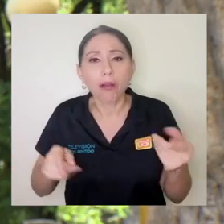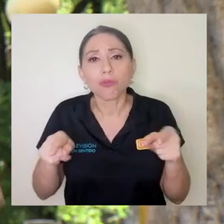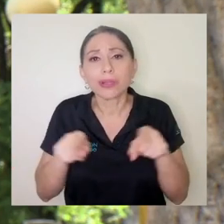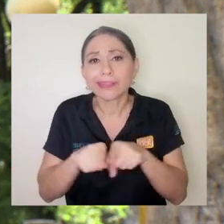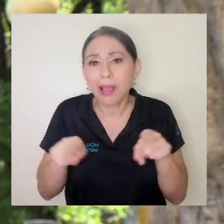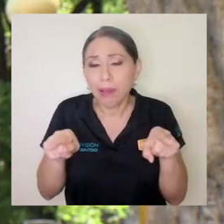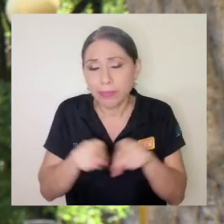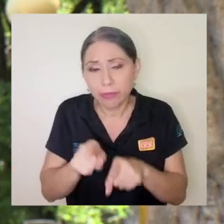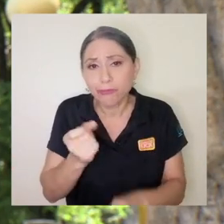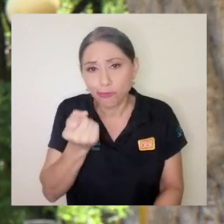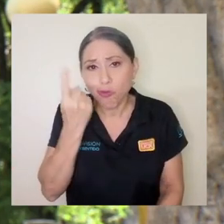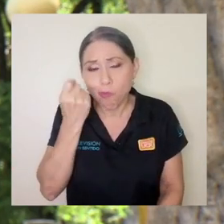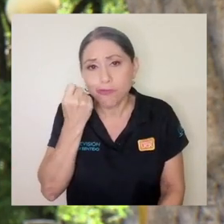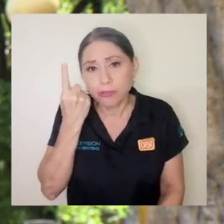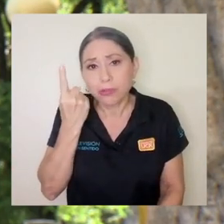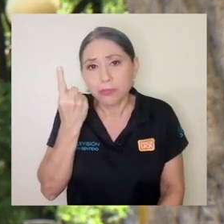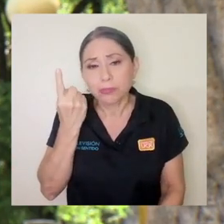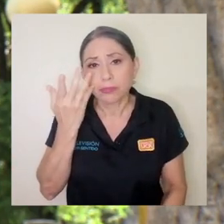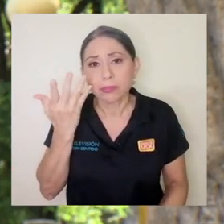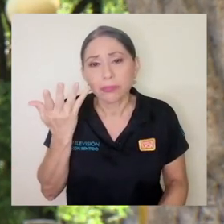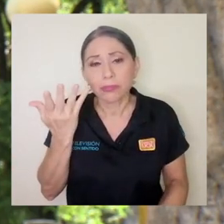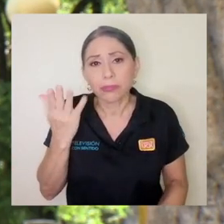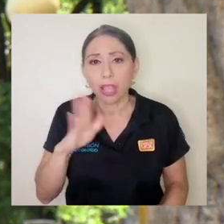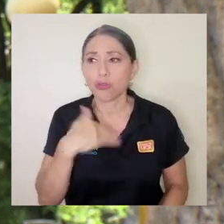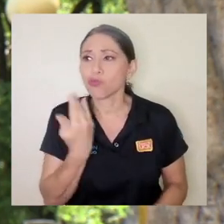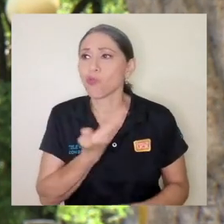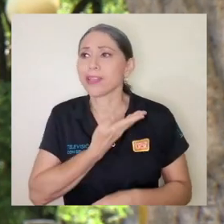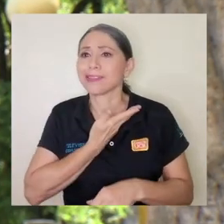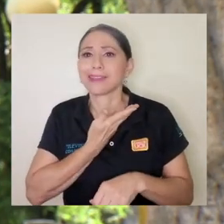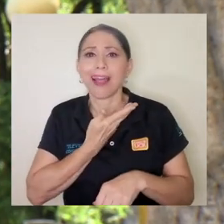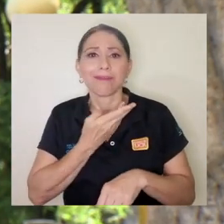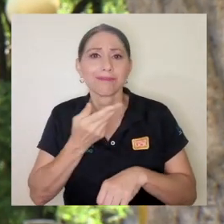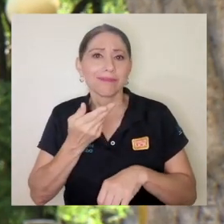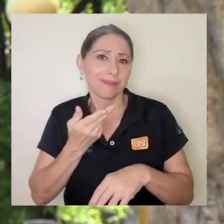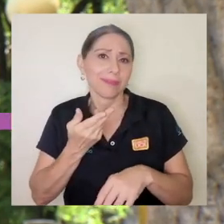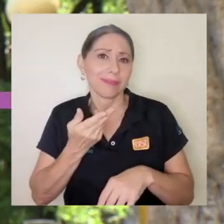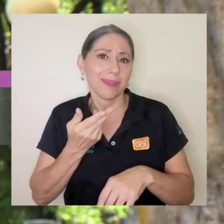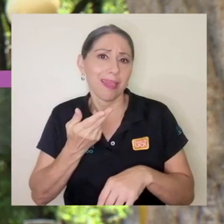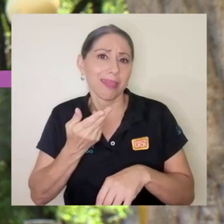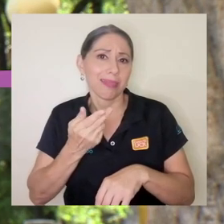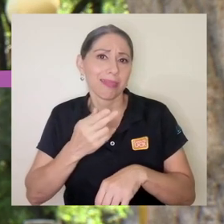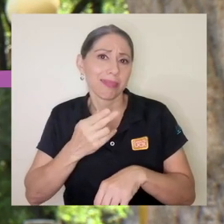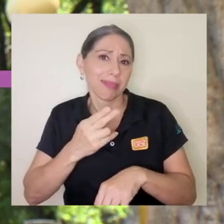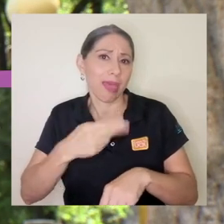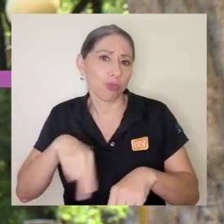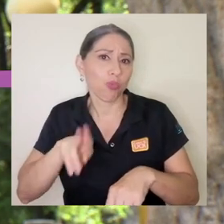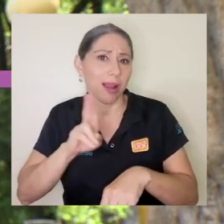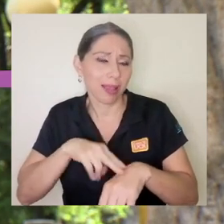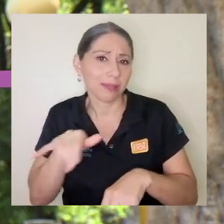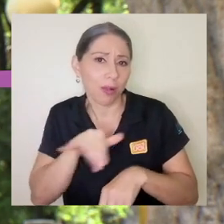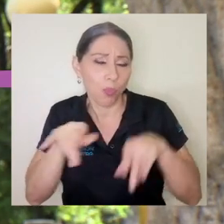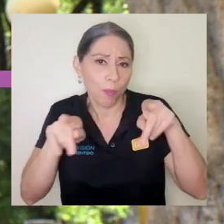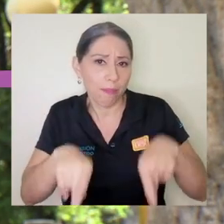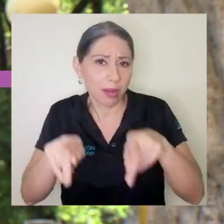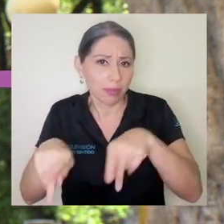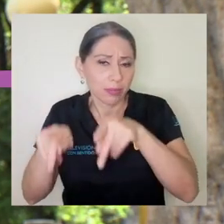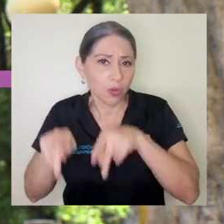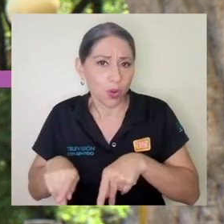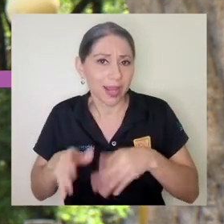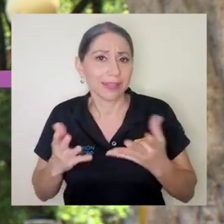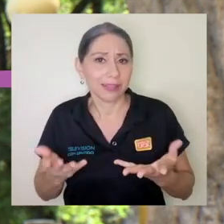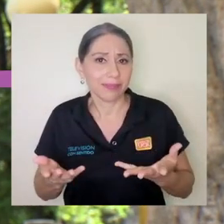es comprensible dentro de nuestra naturaleza como personas, es que cuando